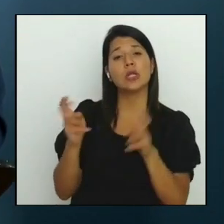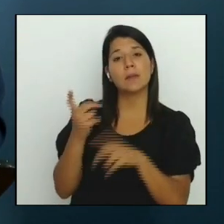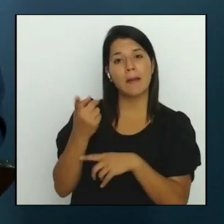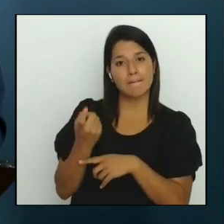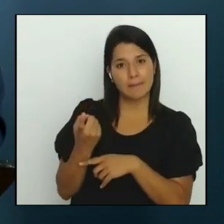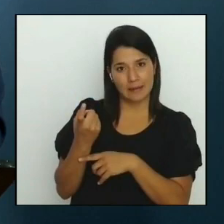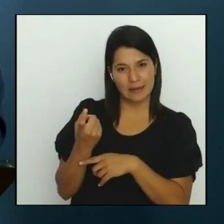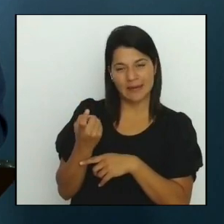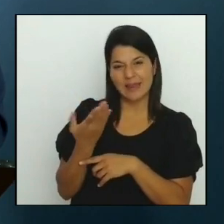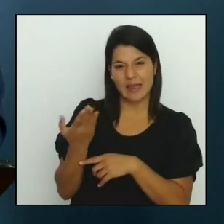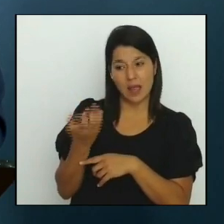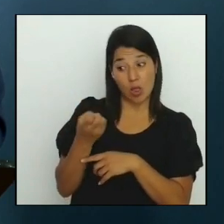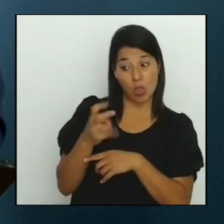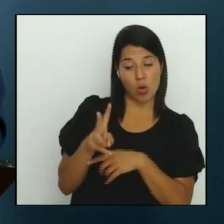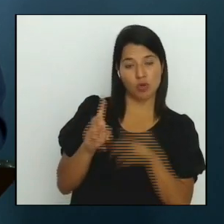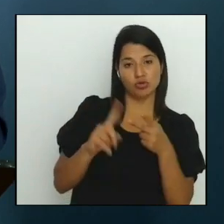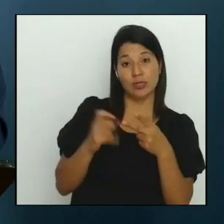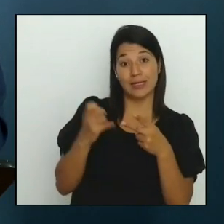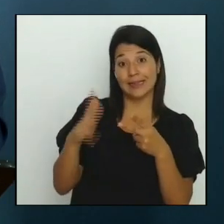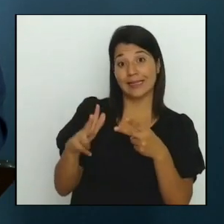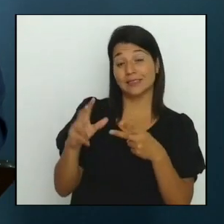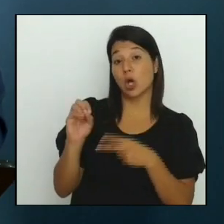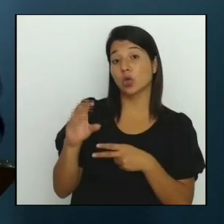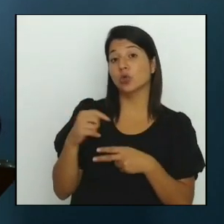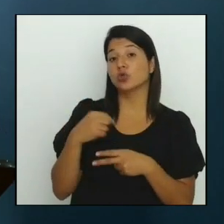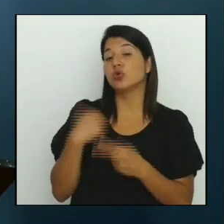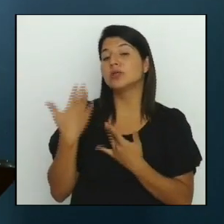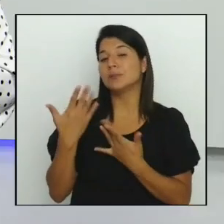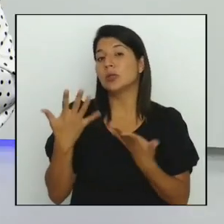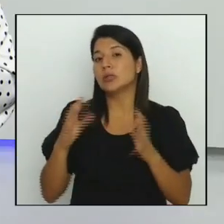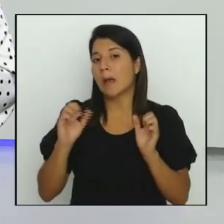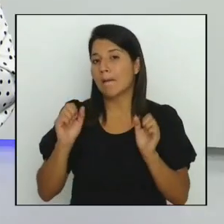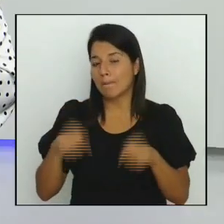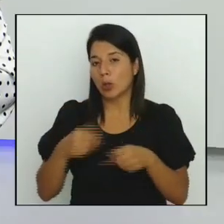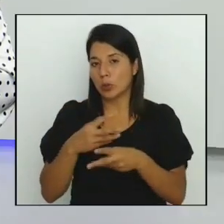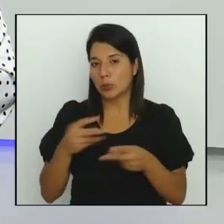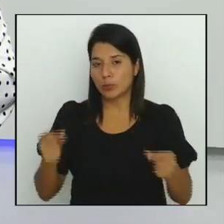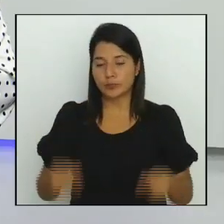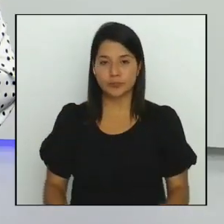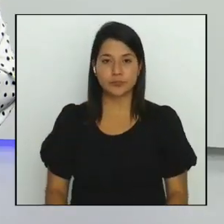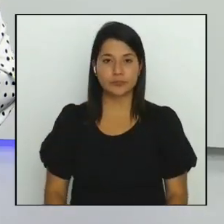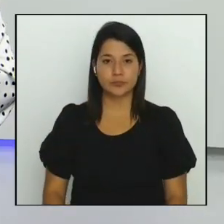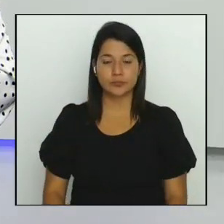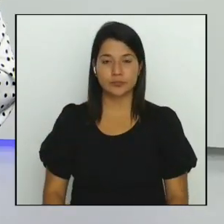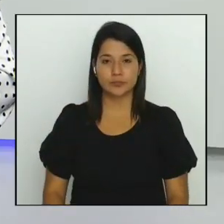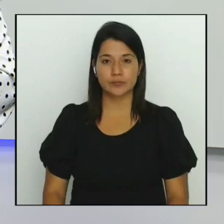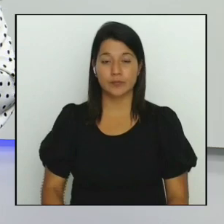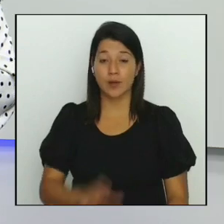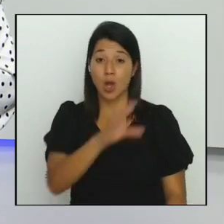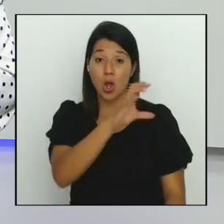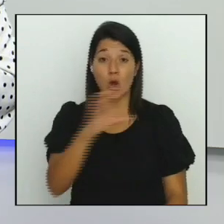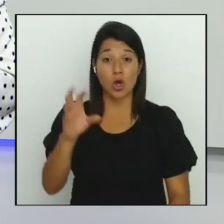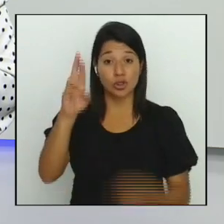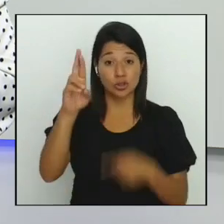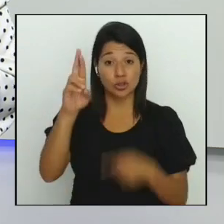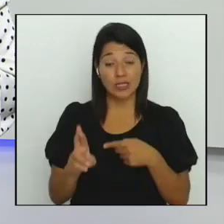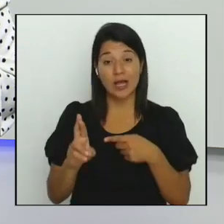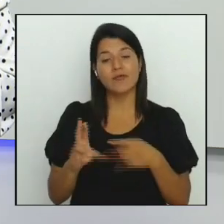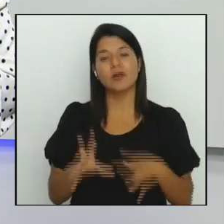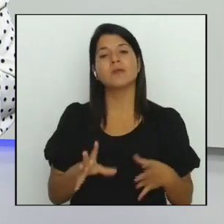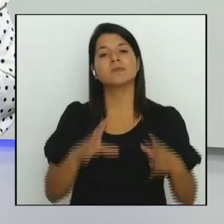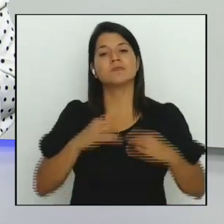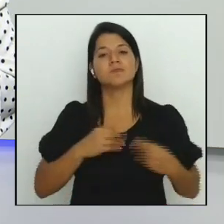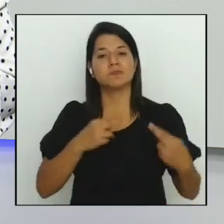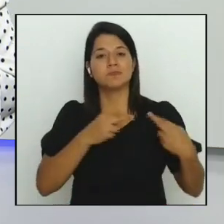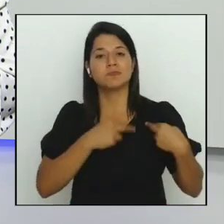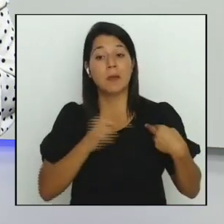o 13 de octubre espero ya podamos aterrizar y costa rica será la sede de la primera cumbre ministerial